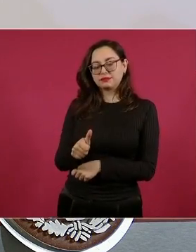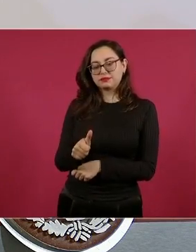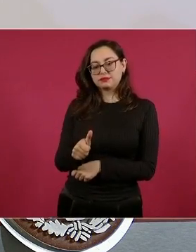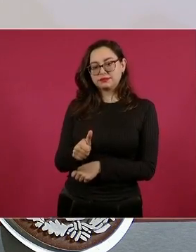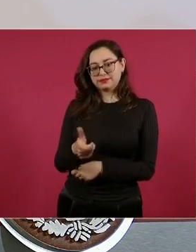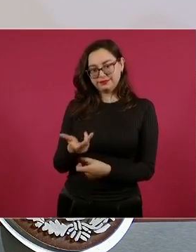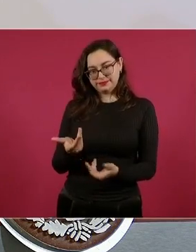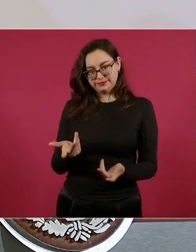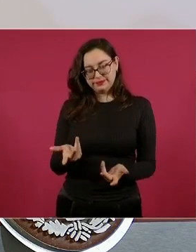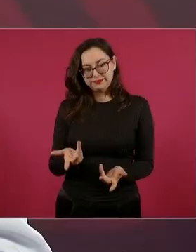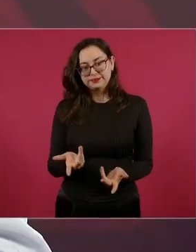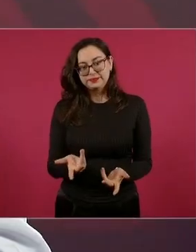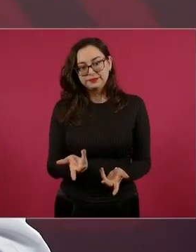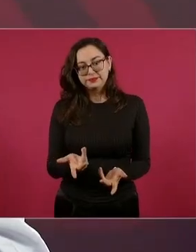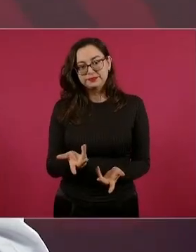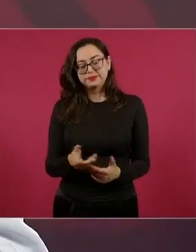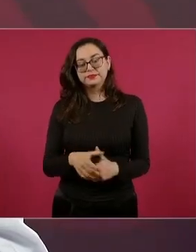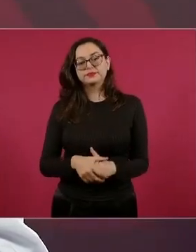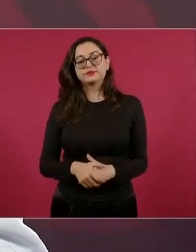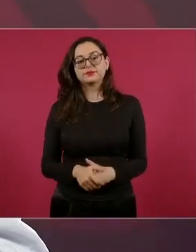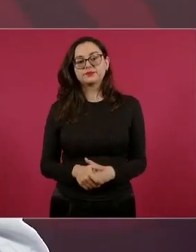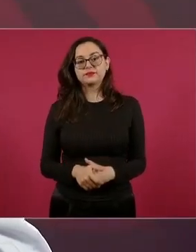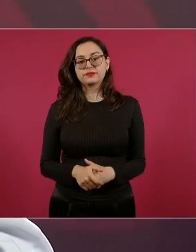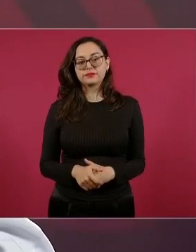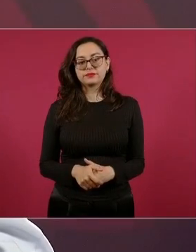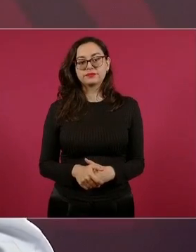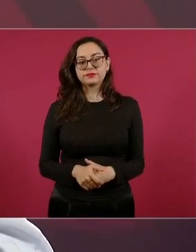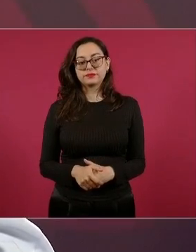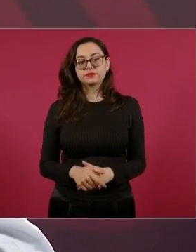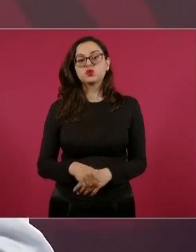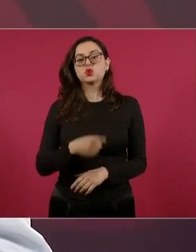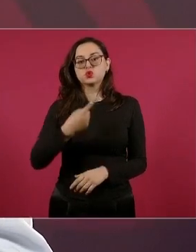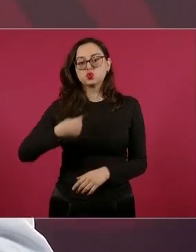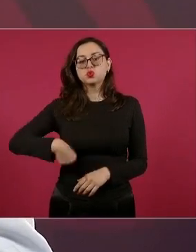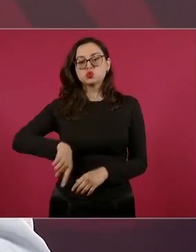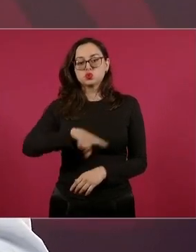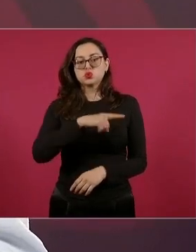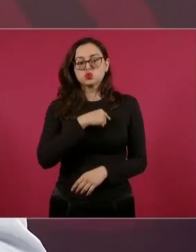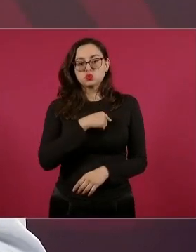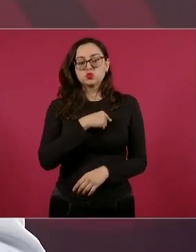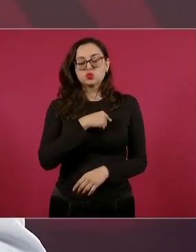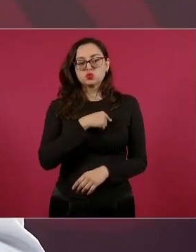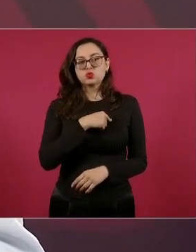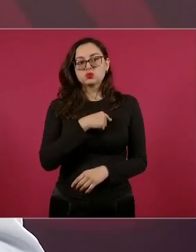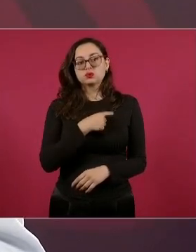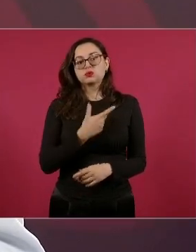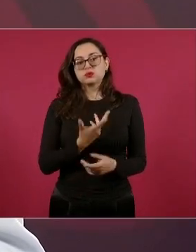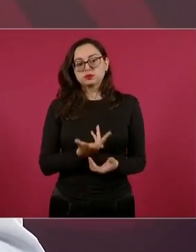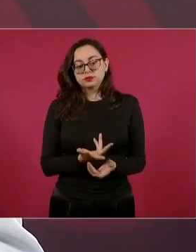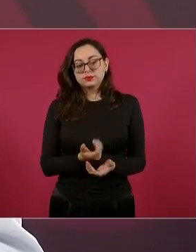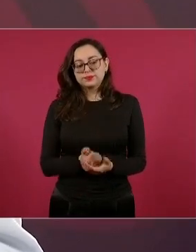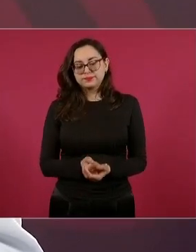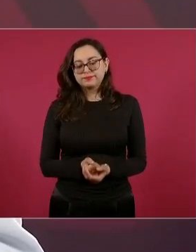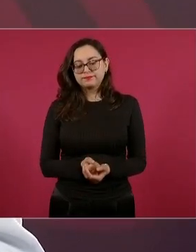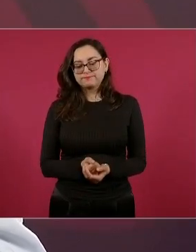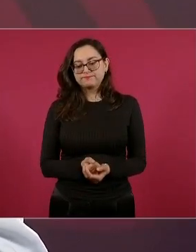Pues decir que muchos de nosotros conocíamos a